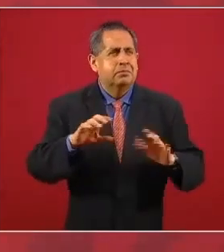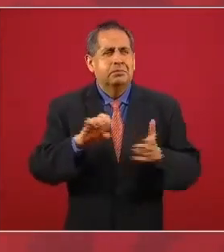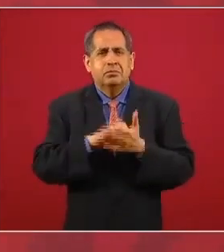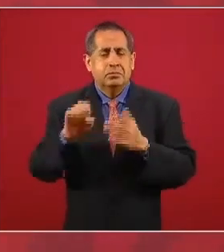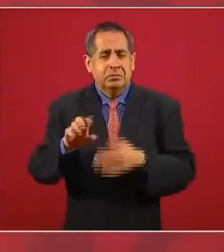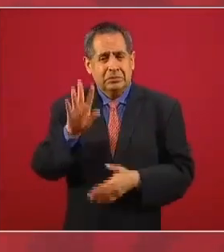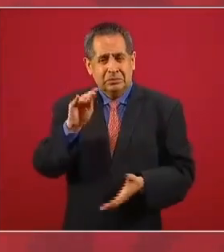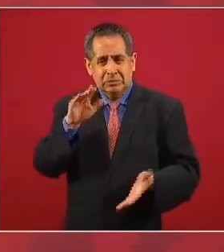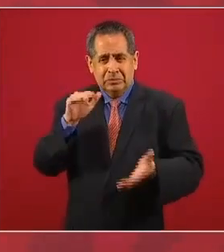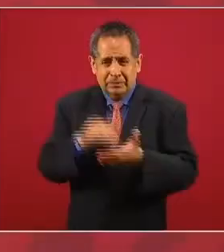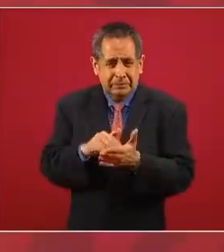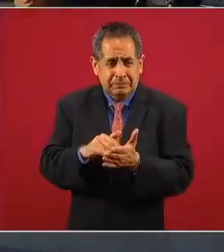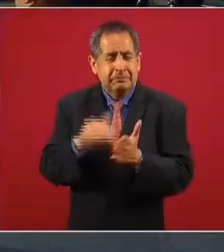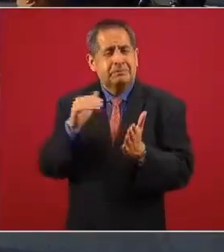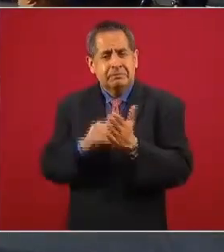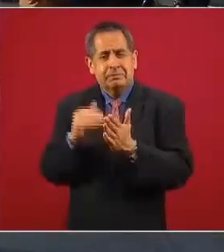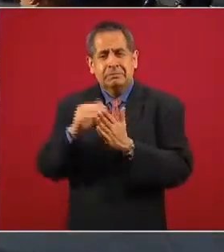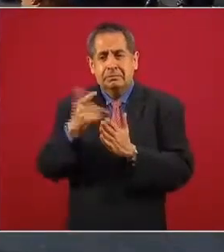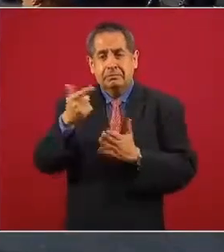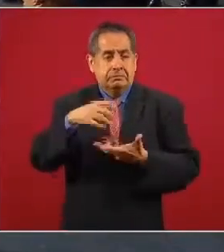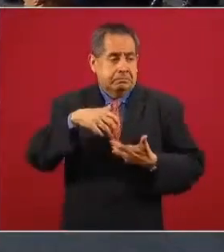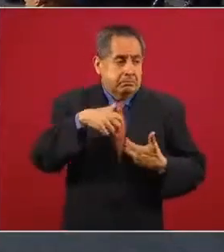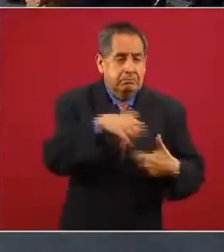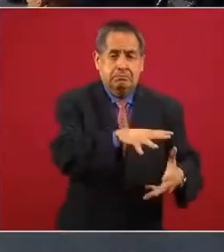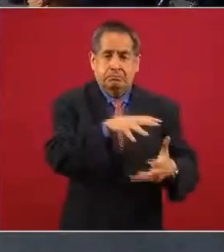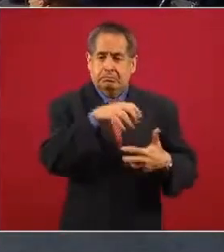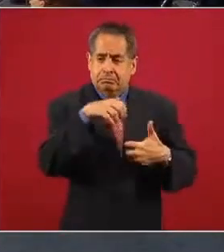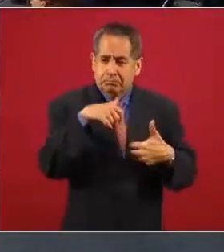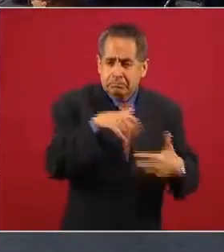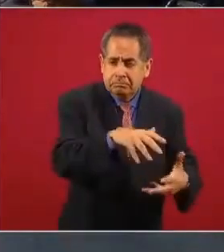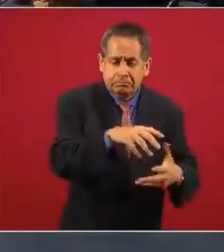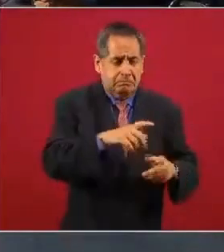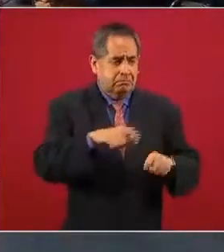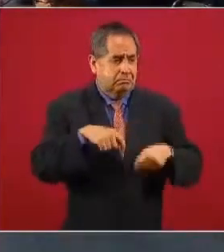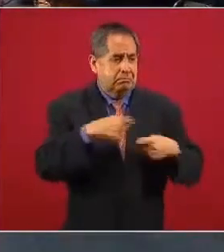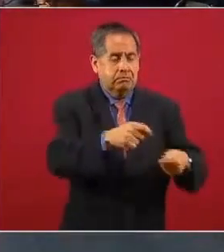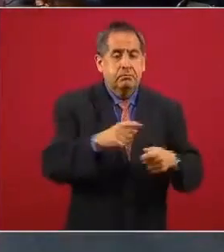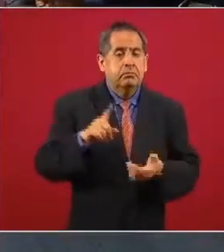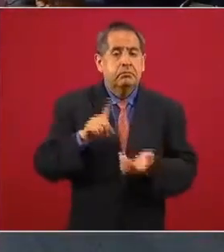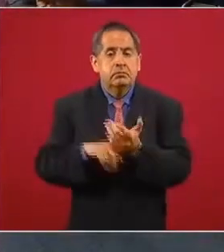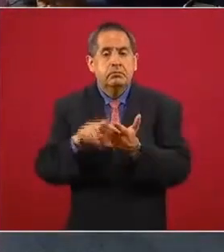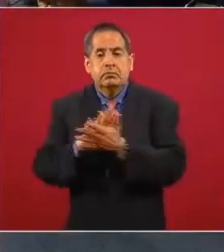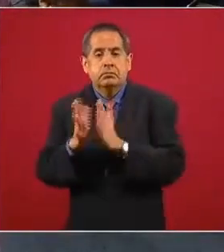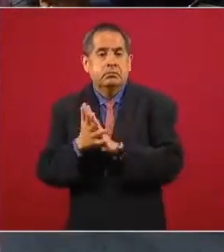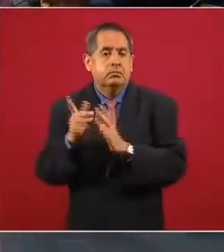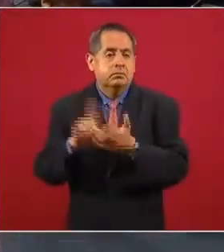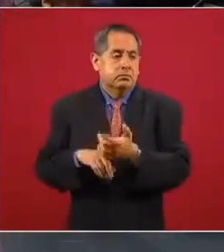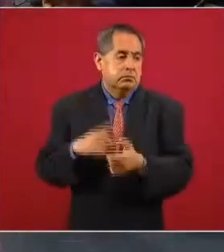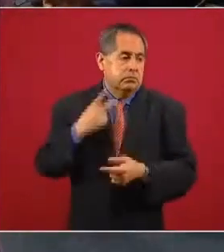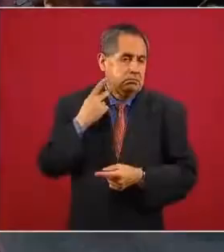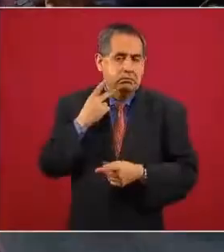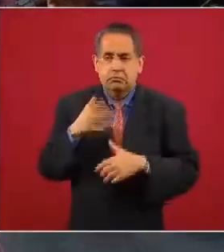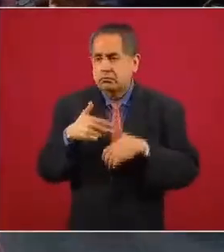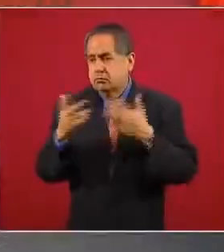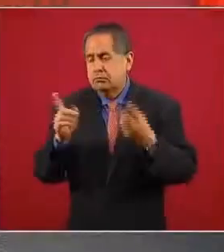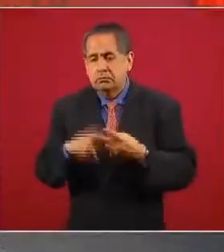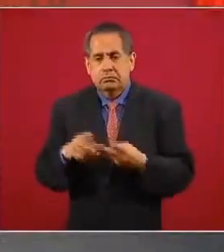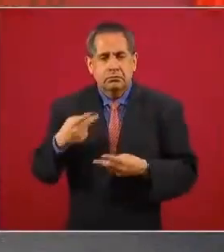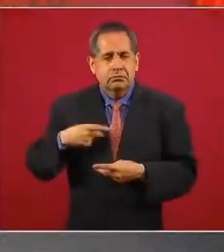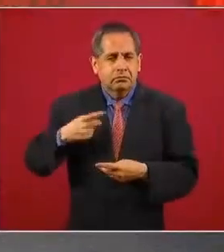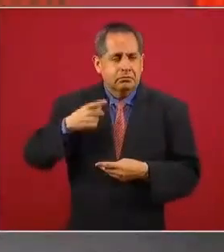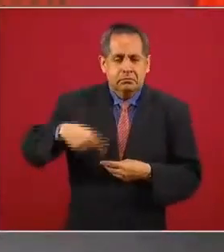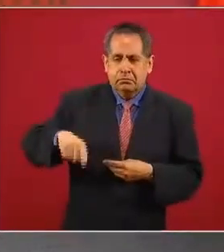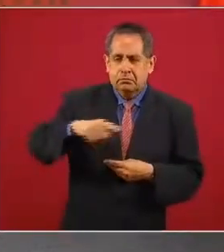mil millones de pesos metidos políticos y malos